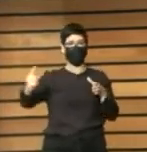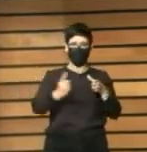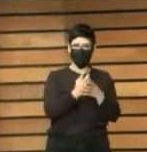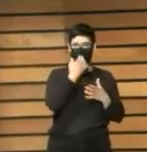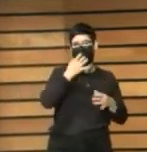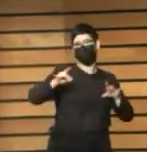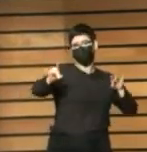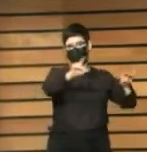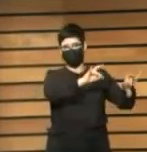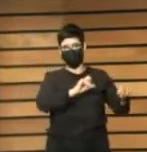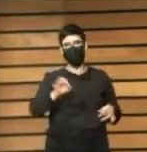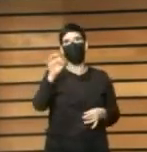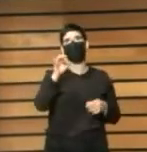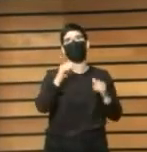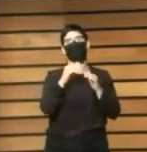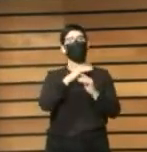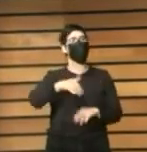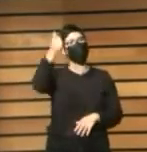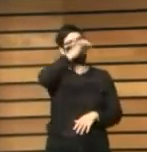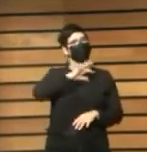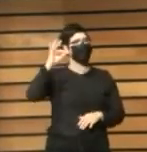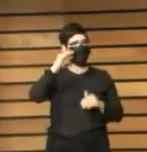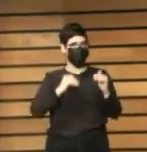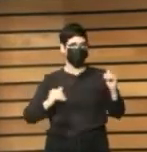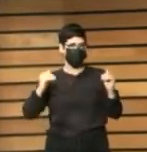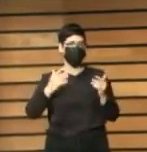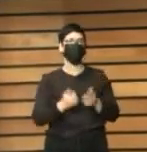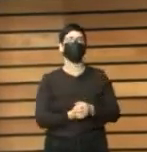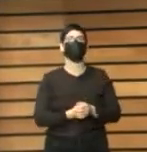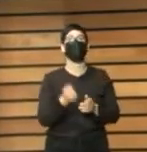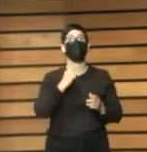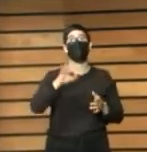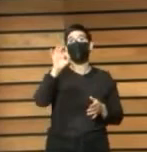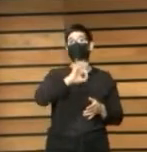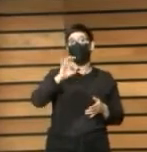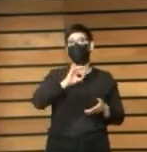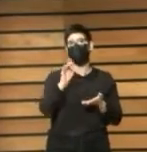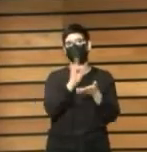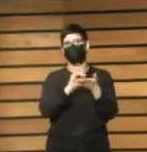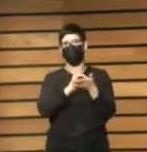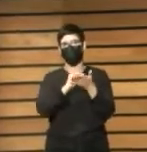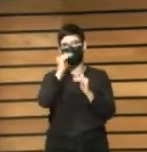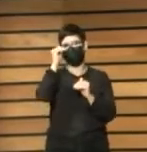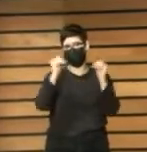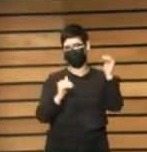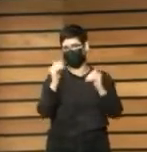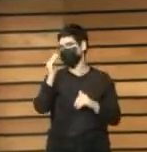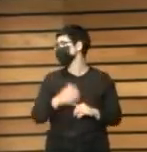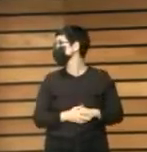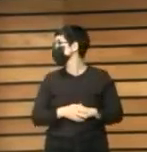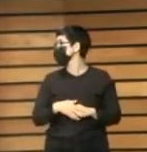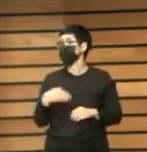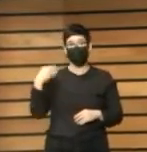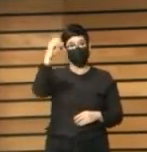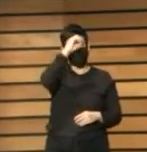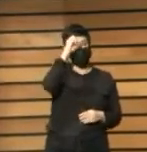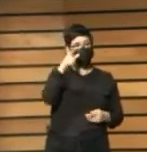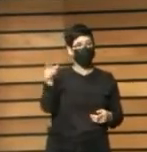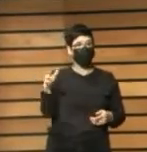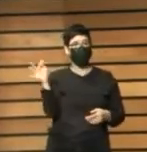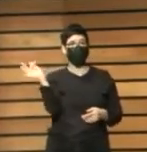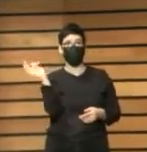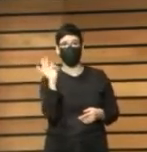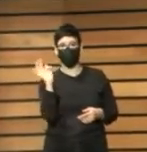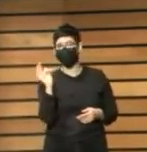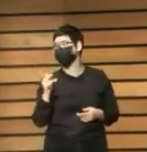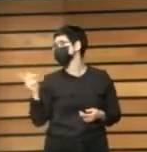de género la digital si te parece Francesco bueno aquí Alicia si me